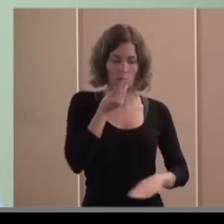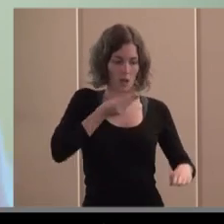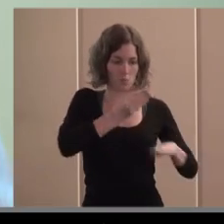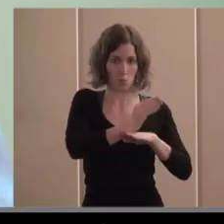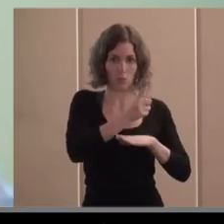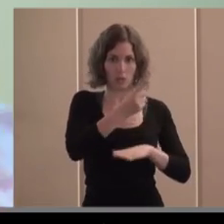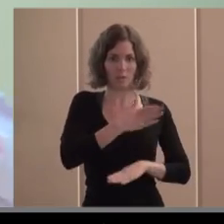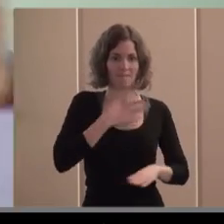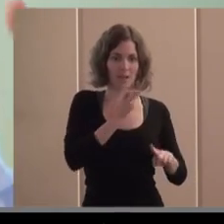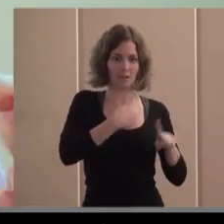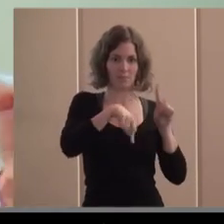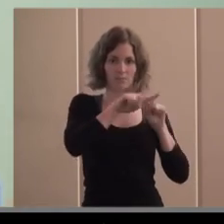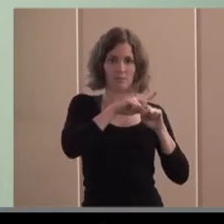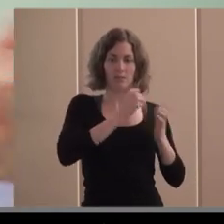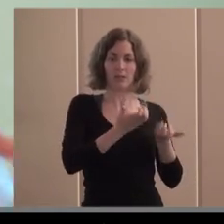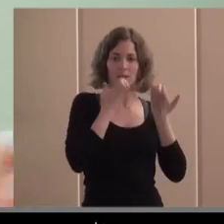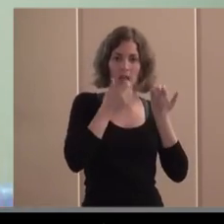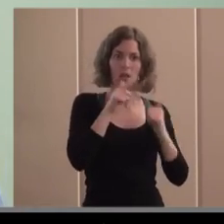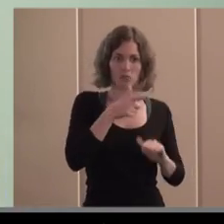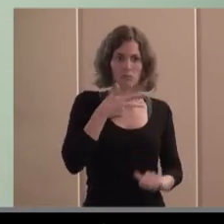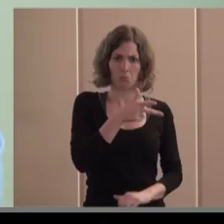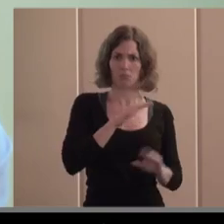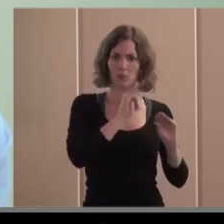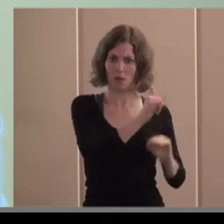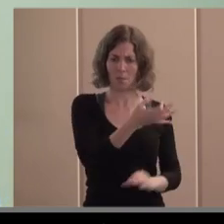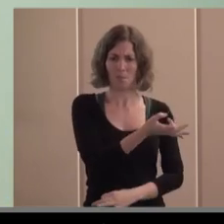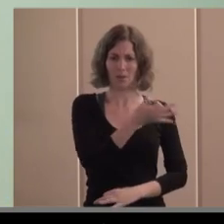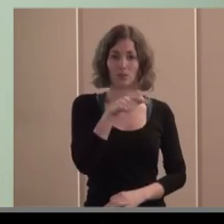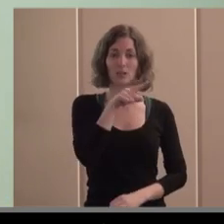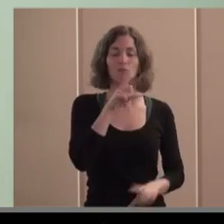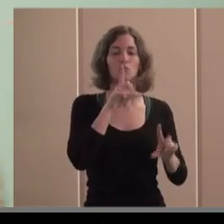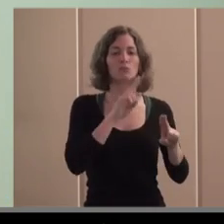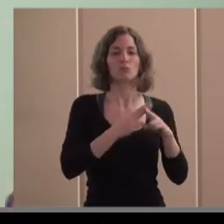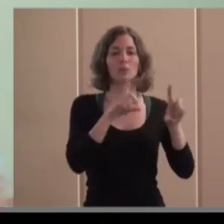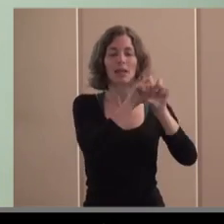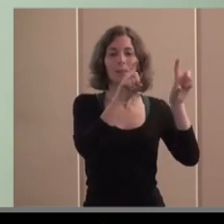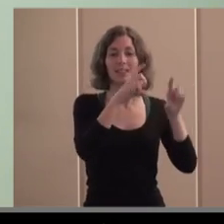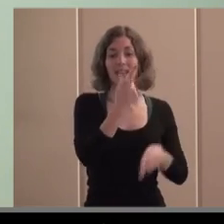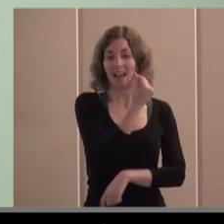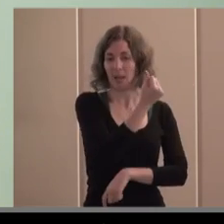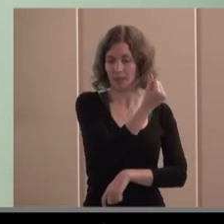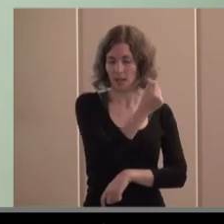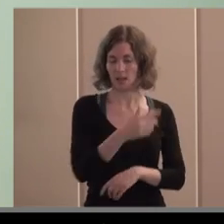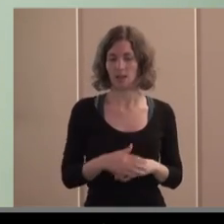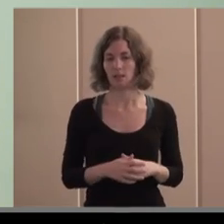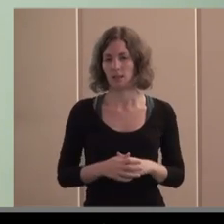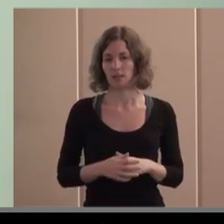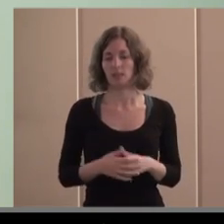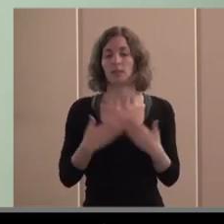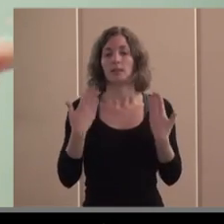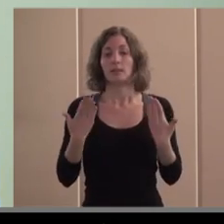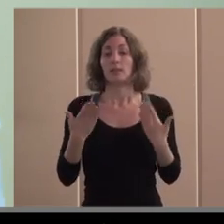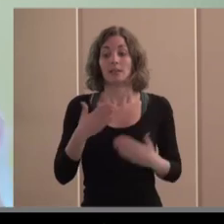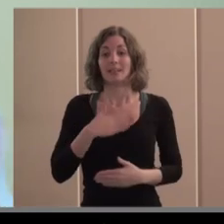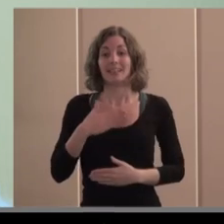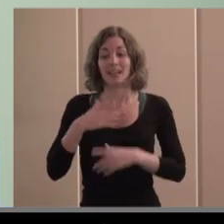y que le rinda unos dividendos muy legítimo y perfecto esto se llama empresas de capital o empresas capitalistas en el caso de